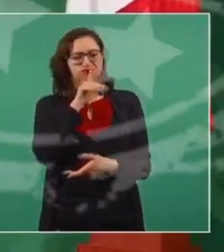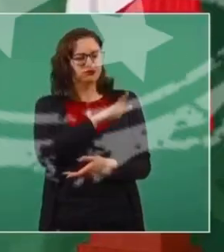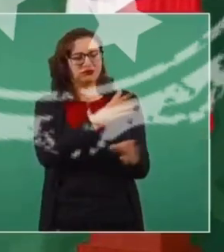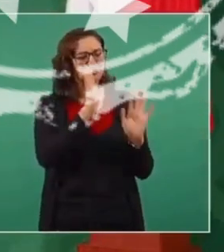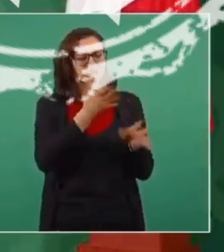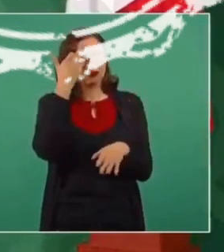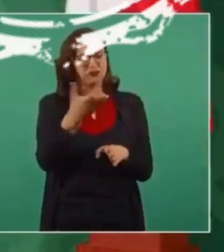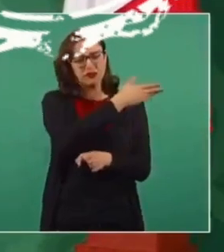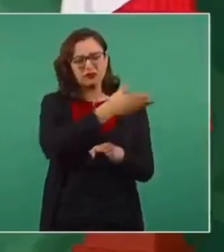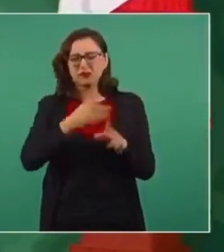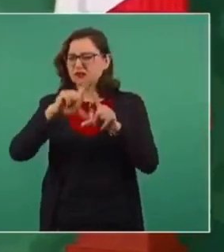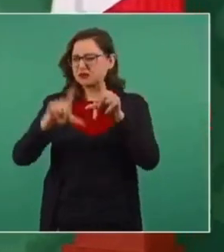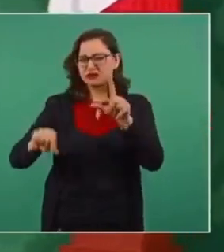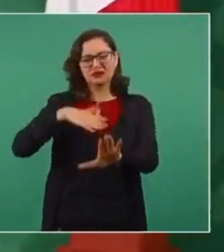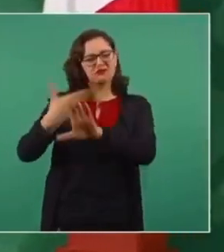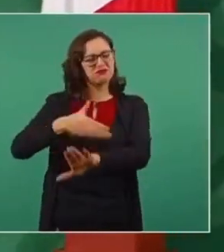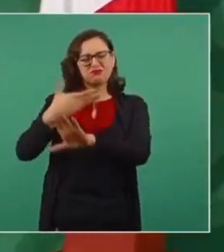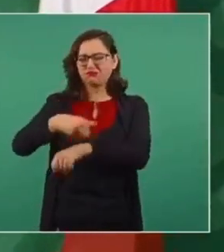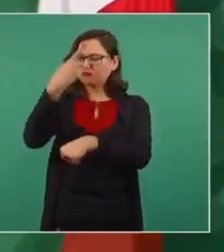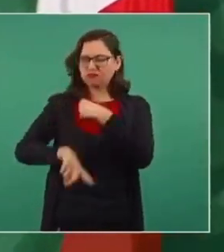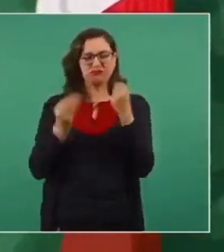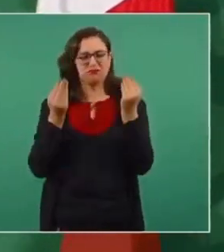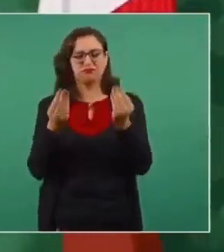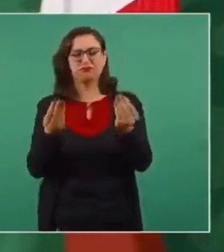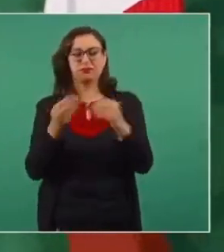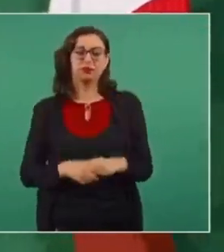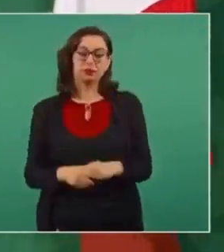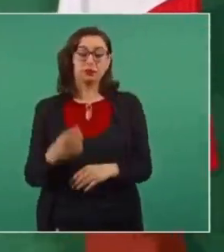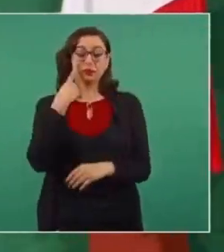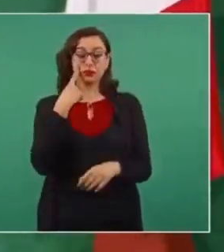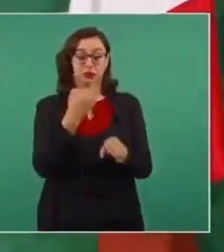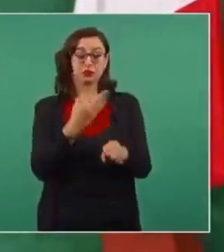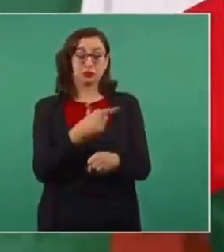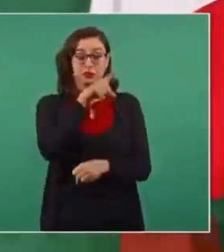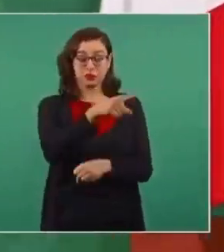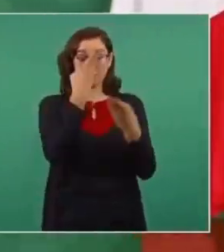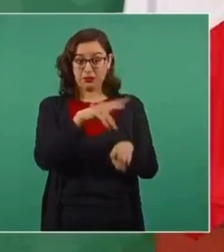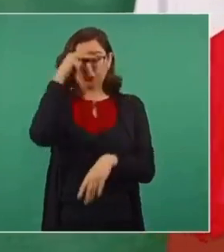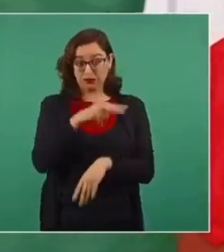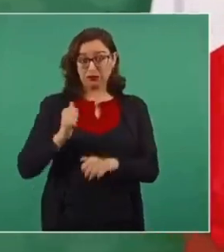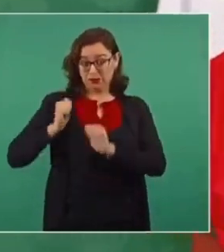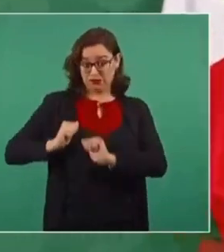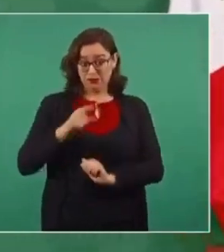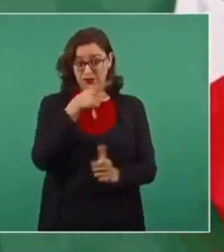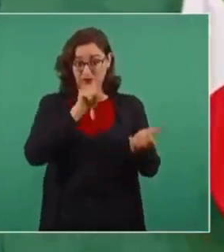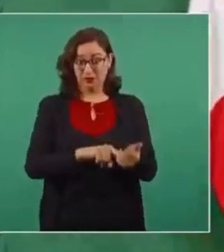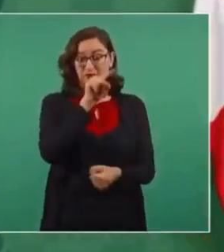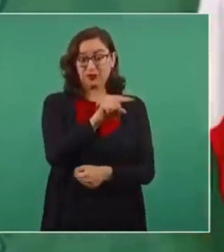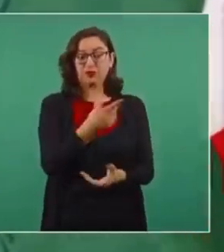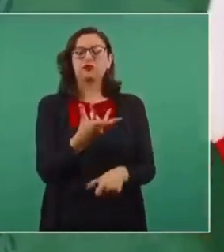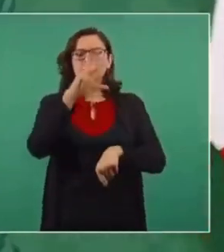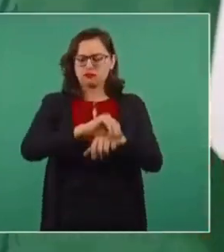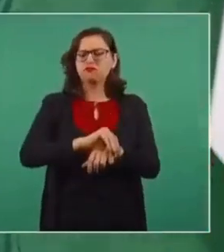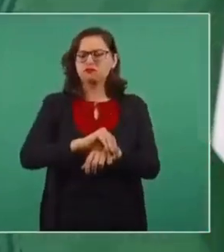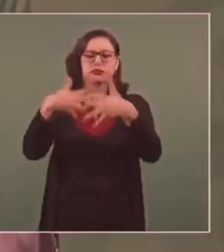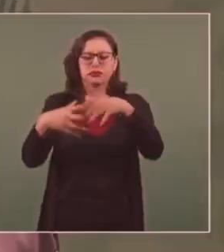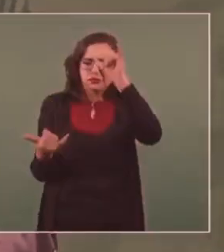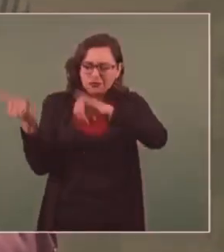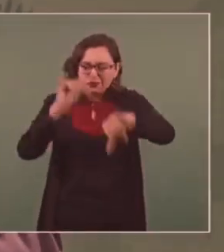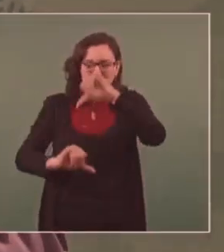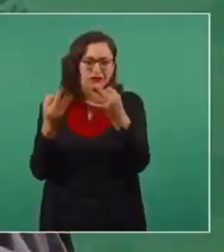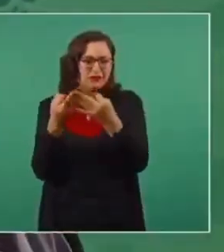El que está ahora de gobernador del Banco de México fue el que aprobó el crédito para las plantas de fertilizantes